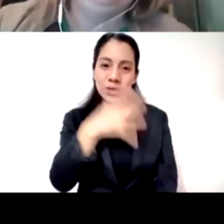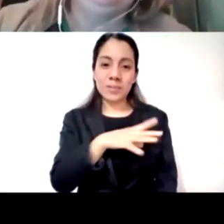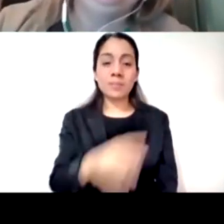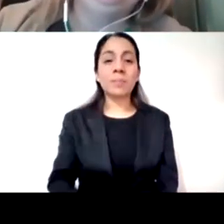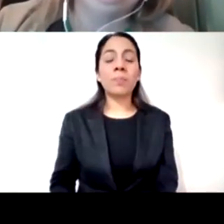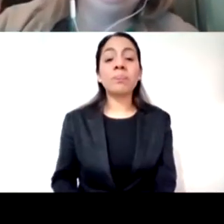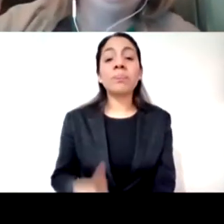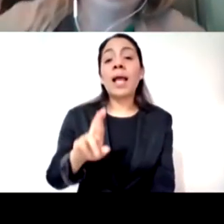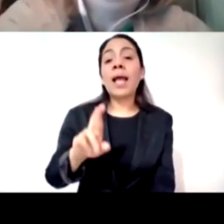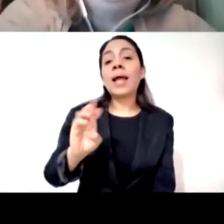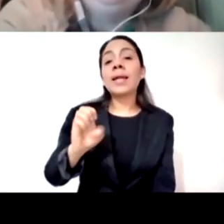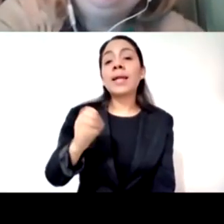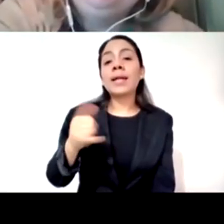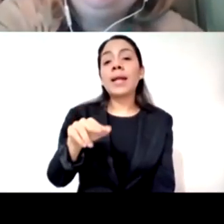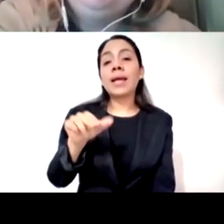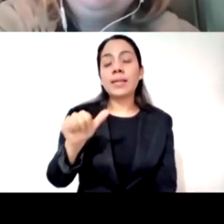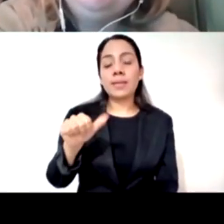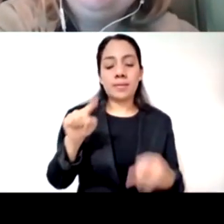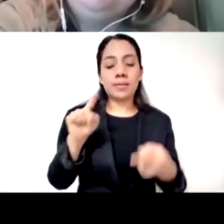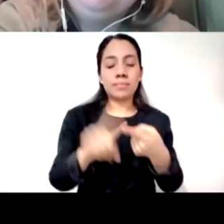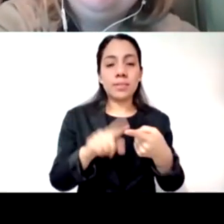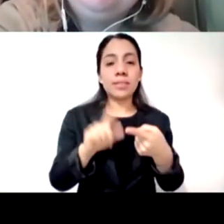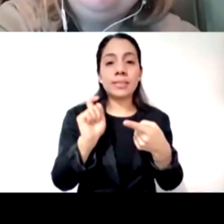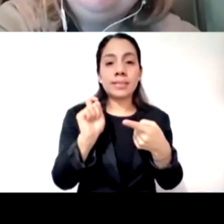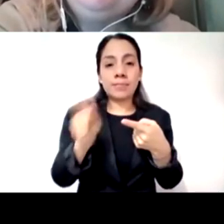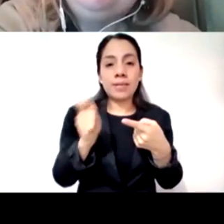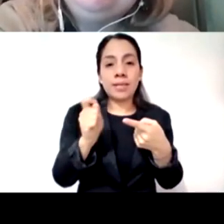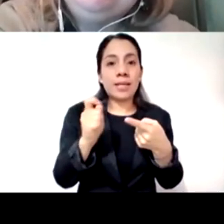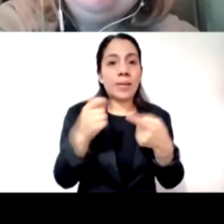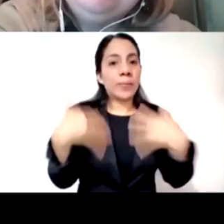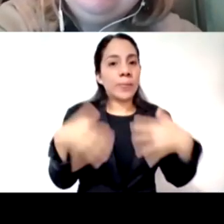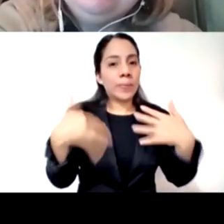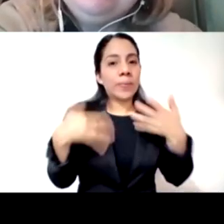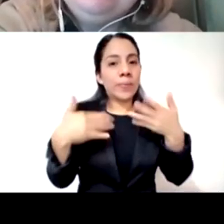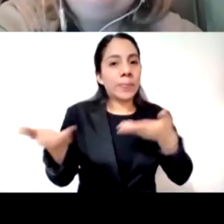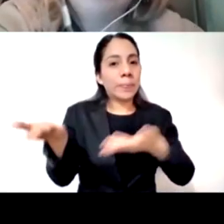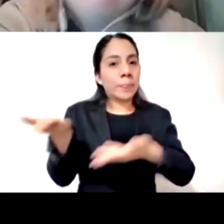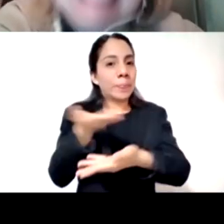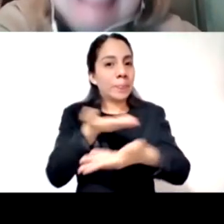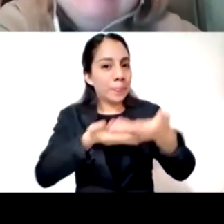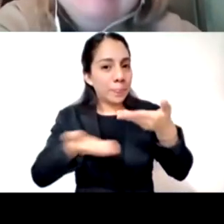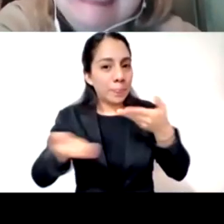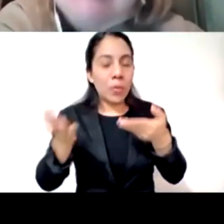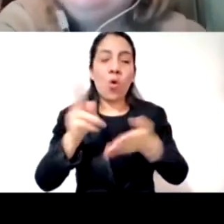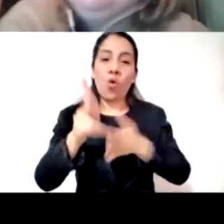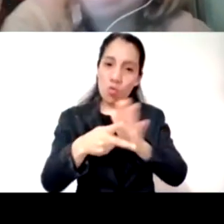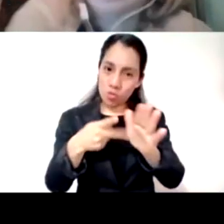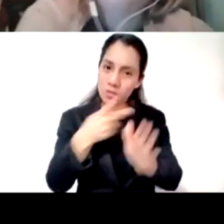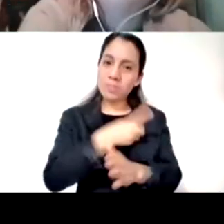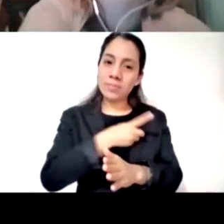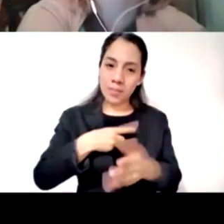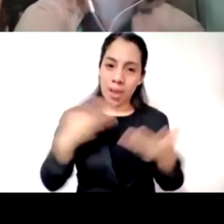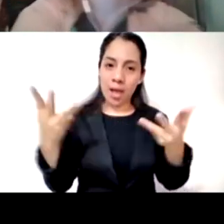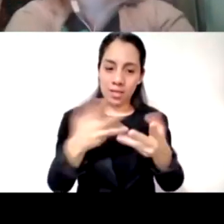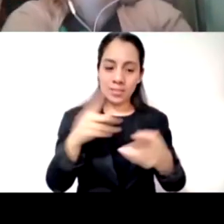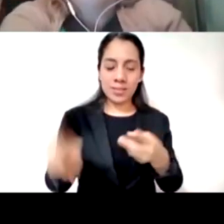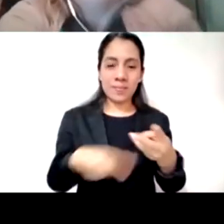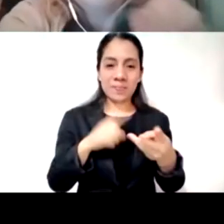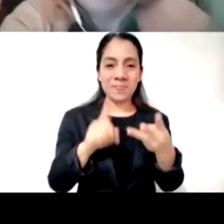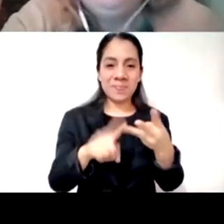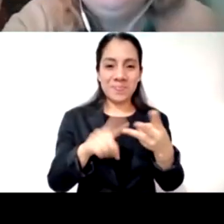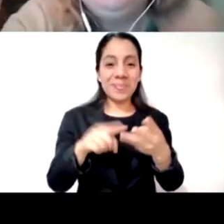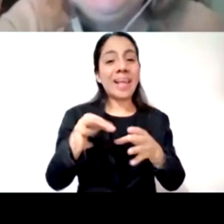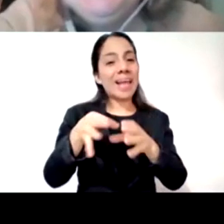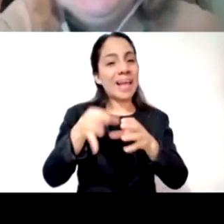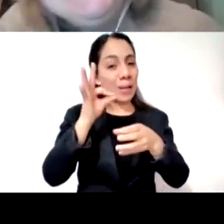diría enriquecedor que se repita por favor y nos debemos un café venga bueno otro porque hoy nos